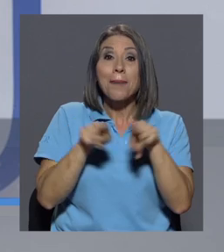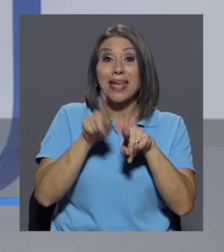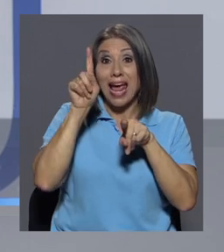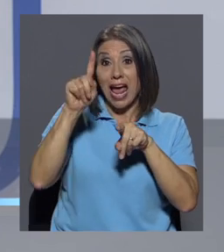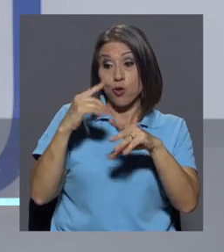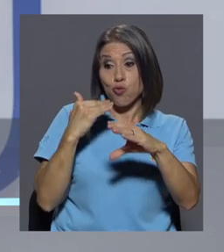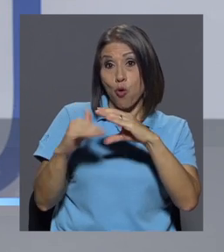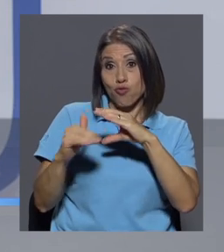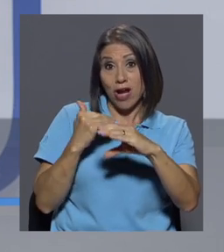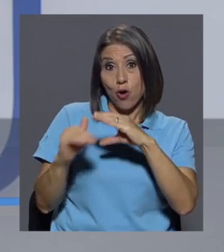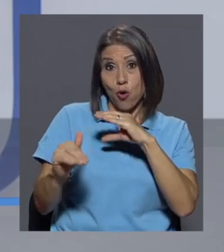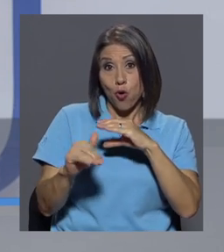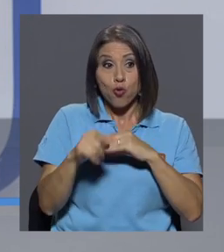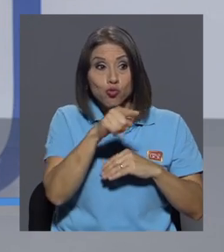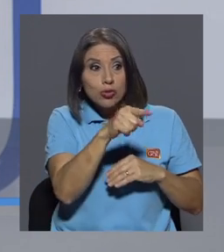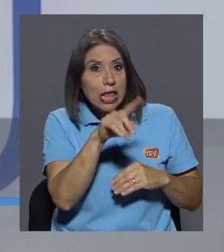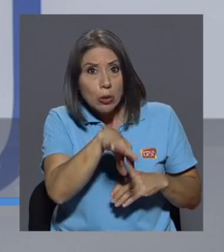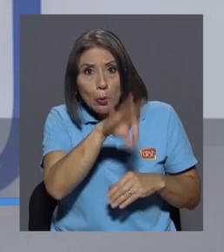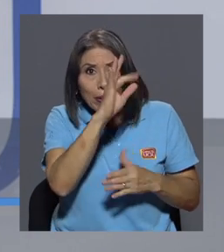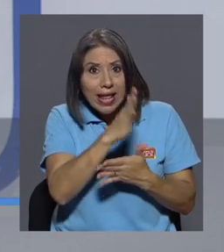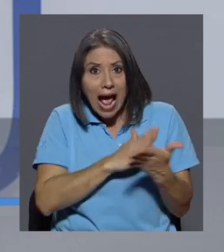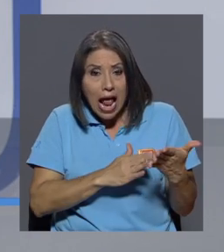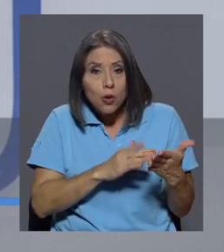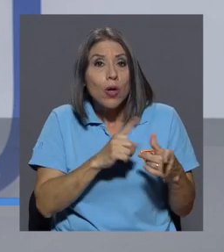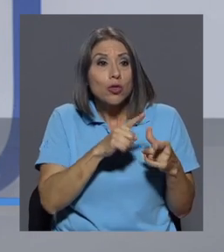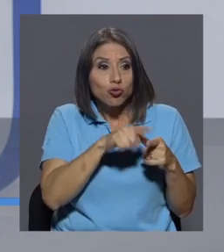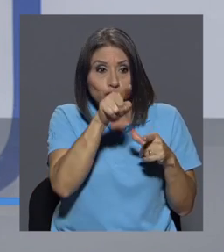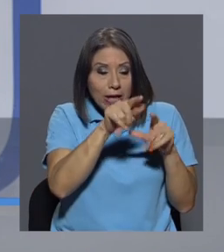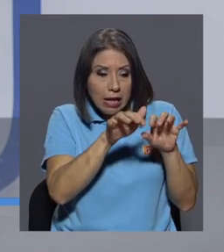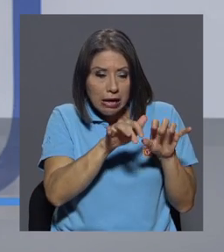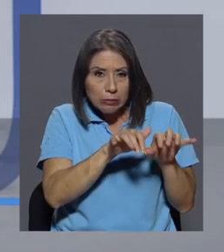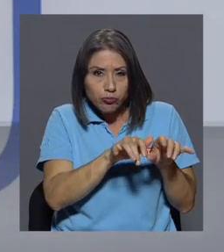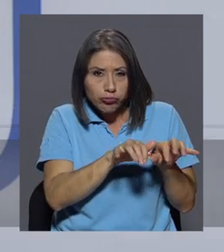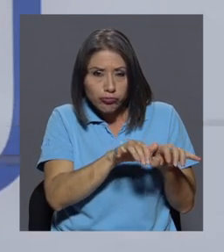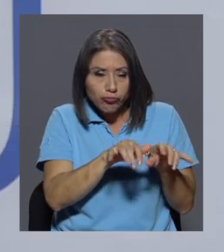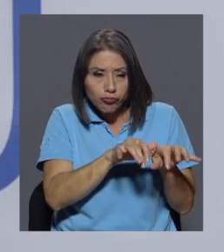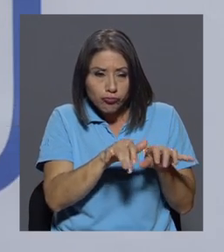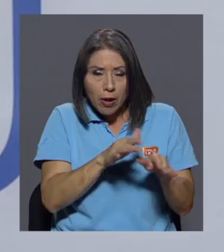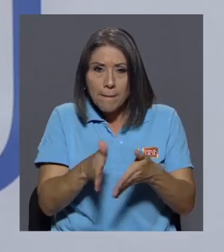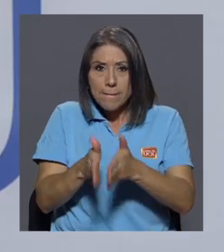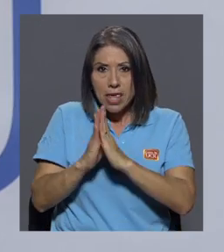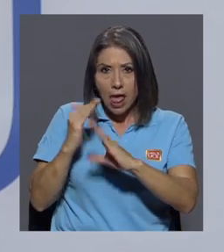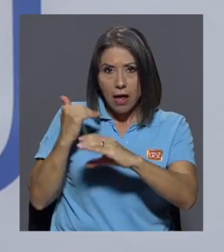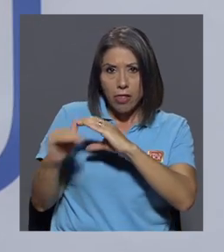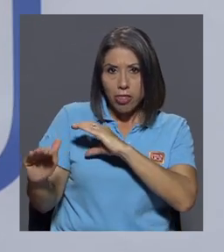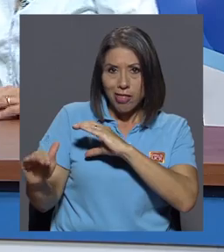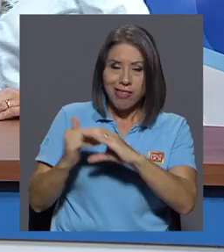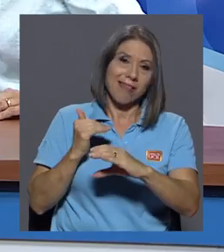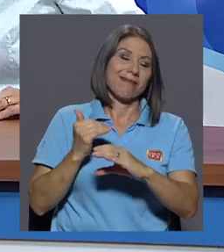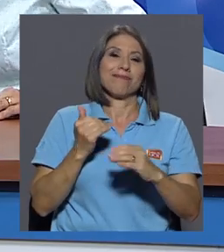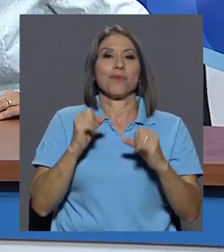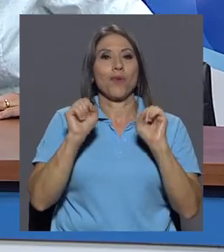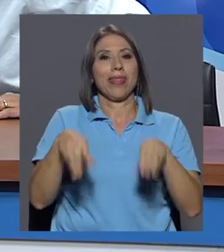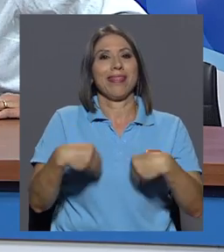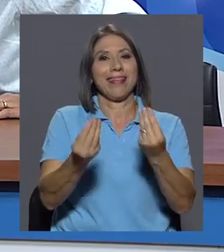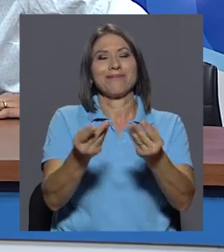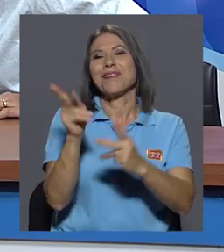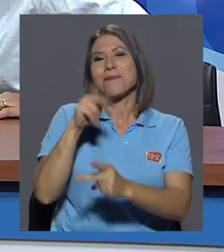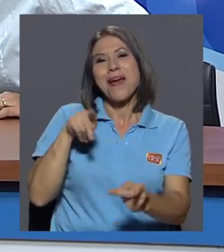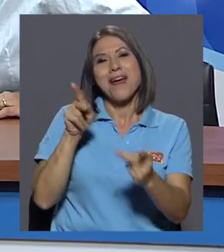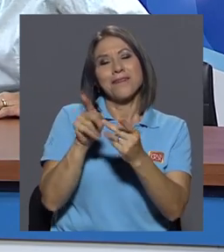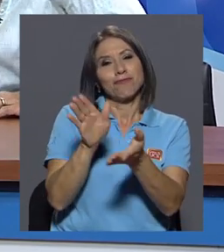electrónico para que aquella información que no ven disponible la puedan solicitar y la universidad se las pueda proveer en cumplimiento. Perfecto. Bueno,